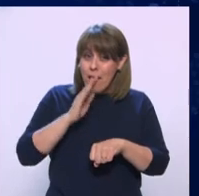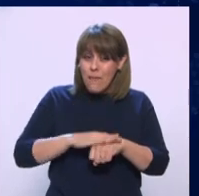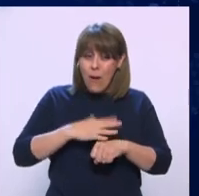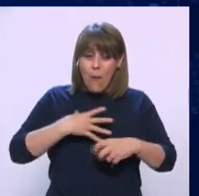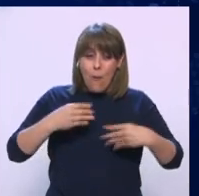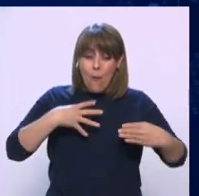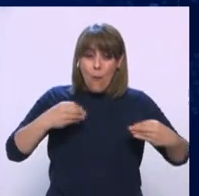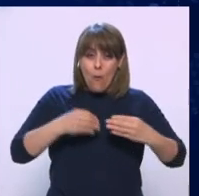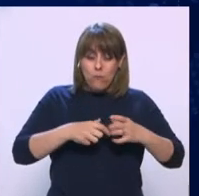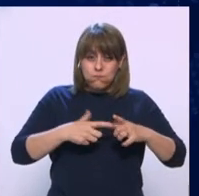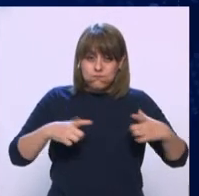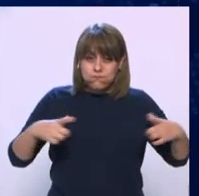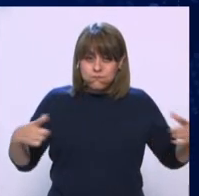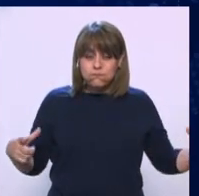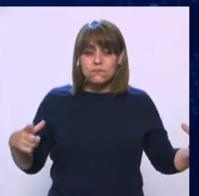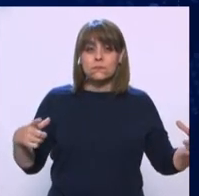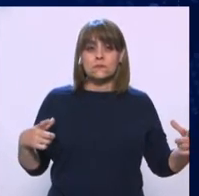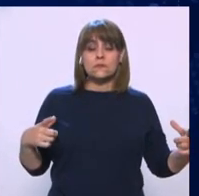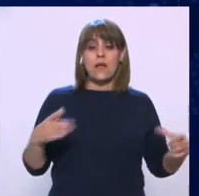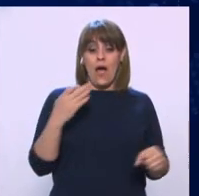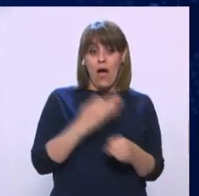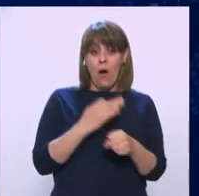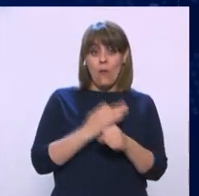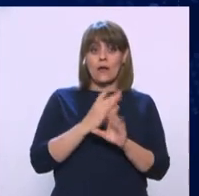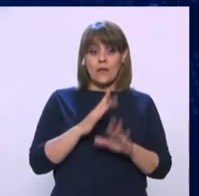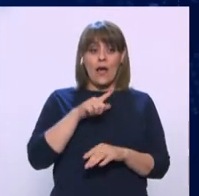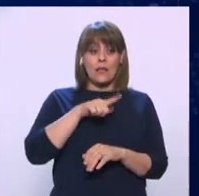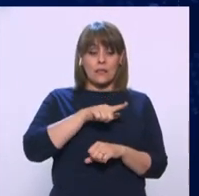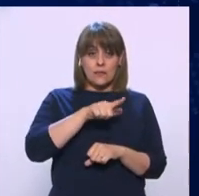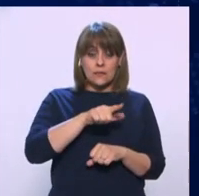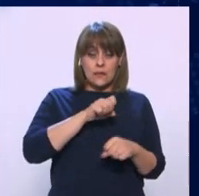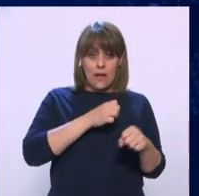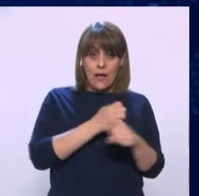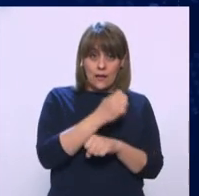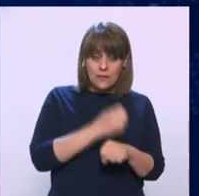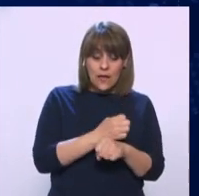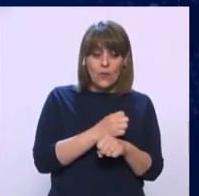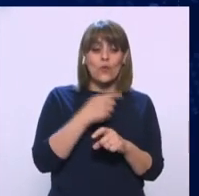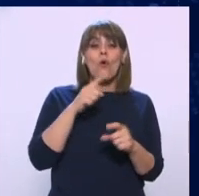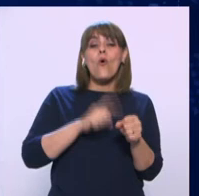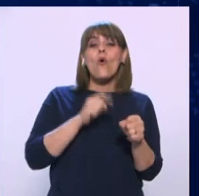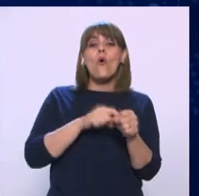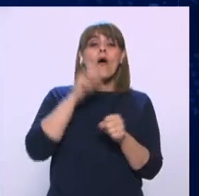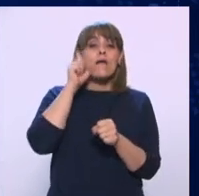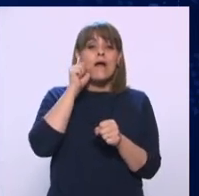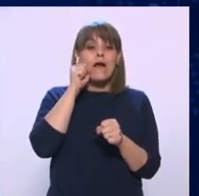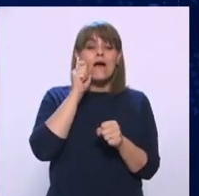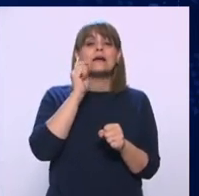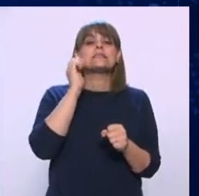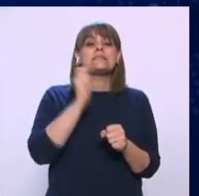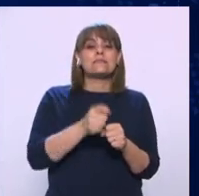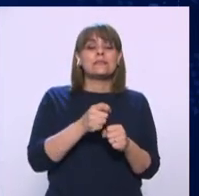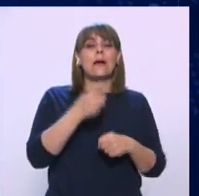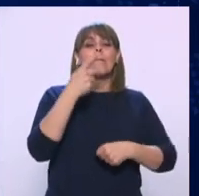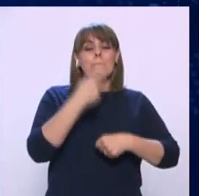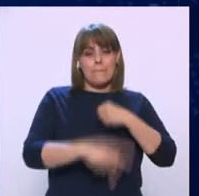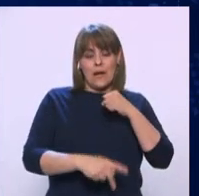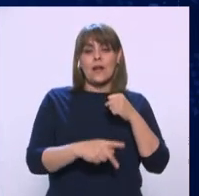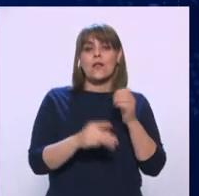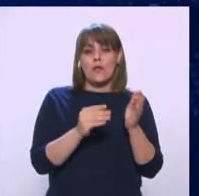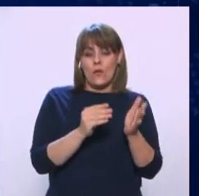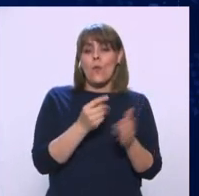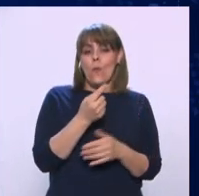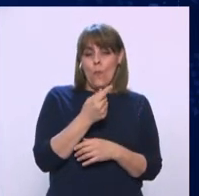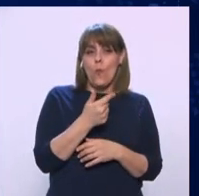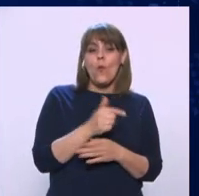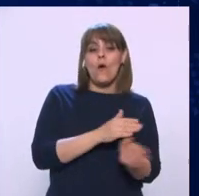Del virus E indicó Que al momento Diecisiete entidades Se encuentran en naranja Es decir En riesgo alto Catorce en amarillo Catorce Y solo una verde